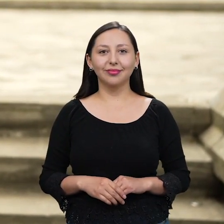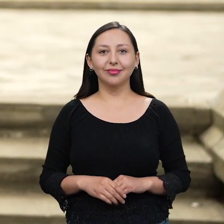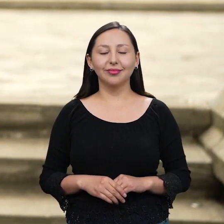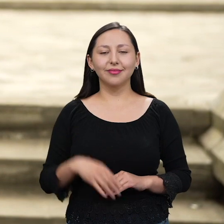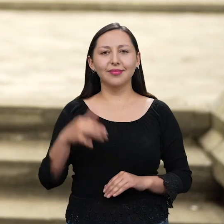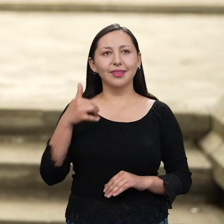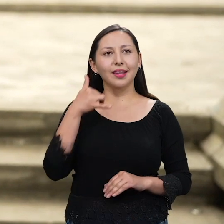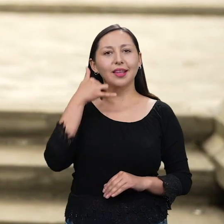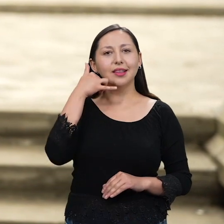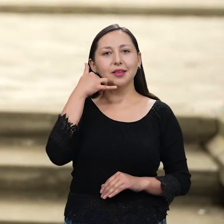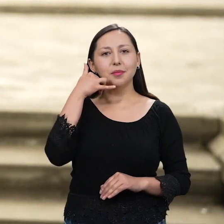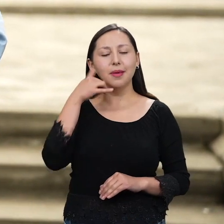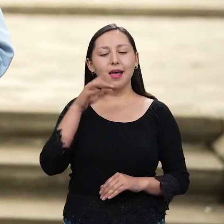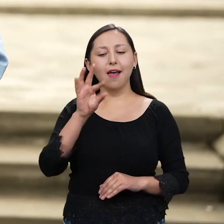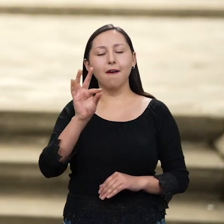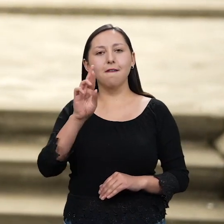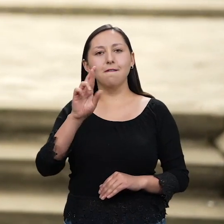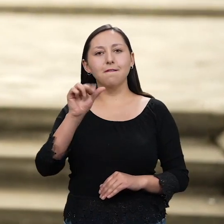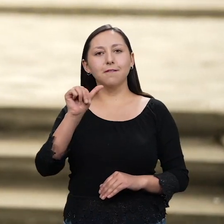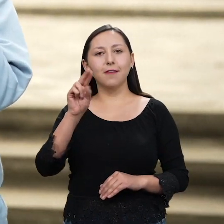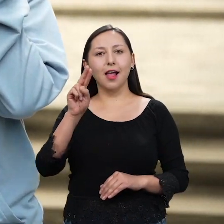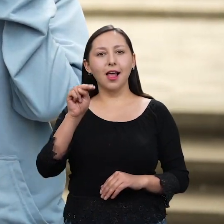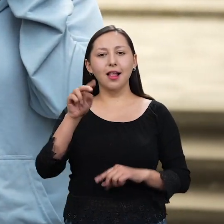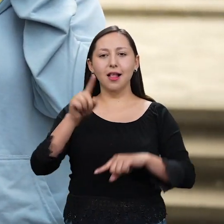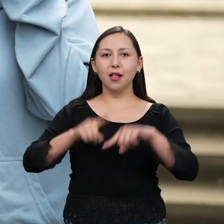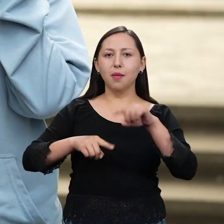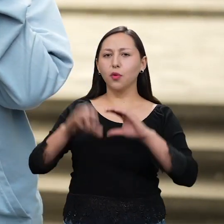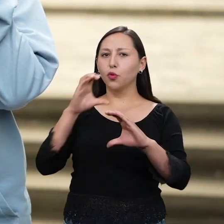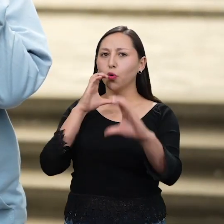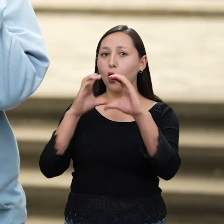¡Franc! Oye, ¿podemos conversar?